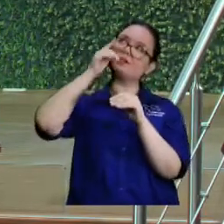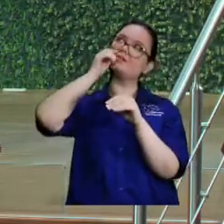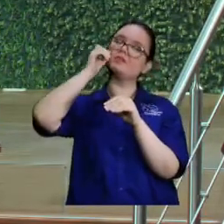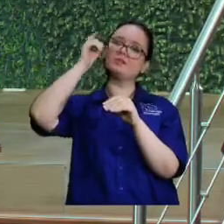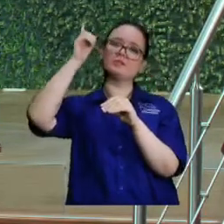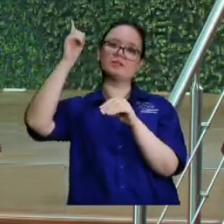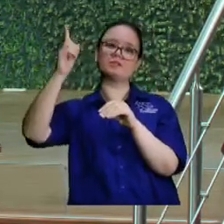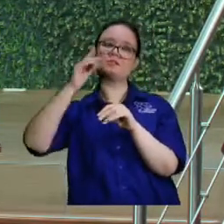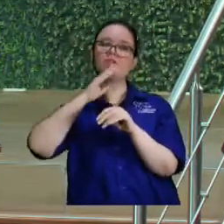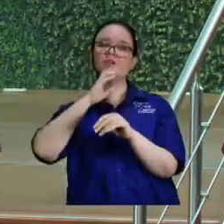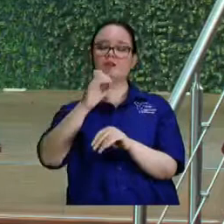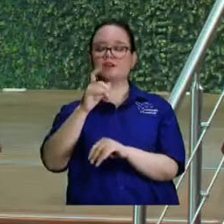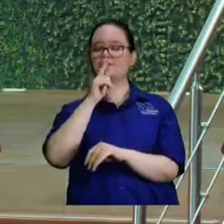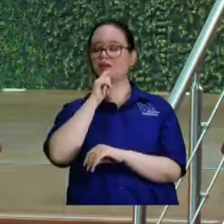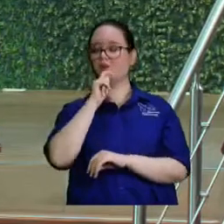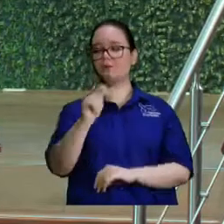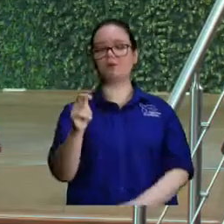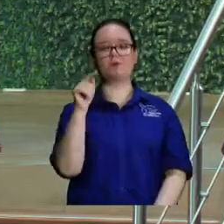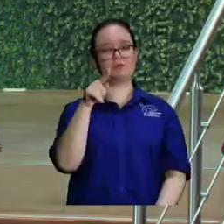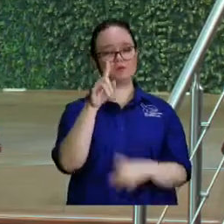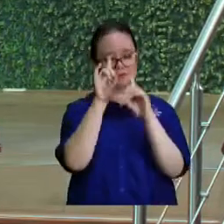es lo mejor que le puede suceder